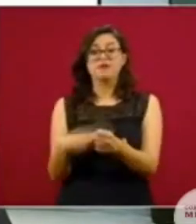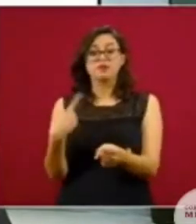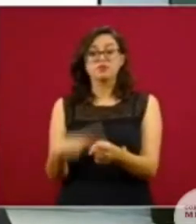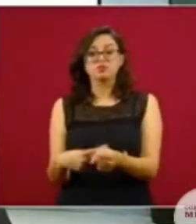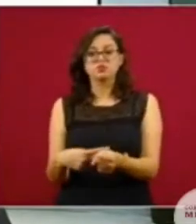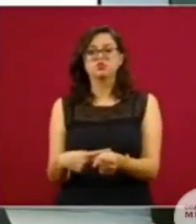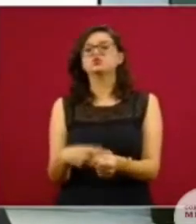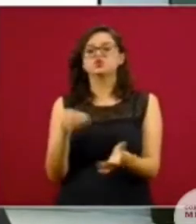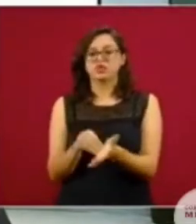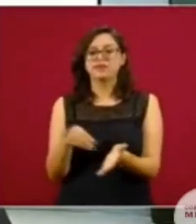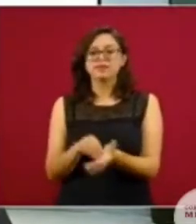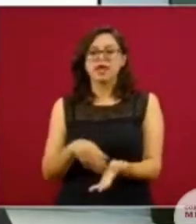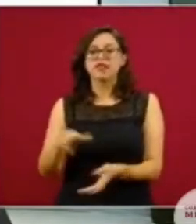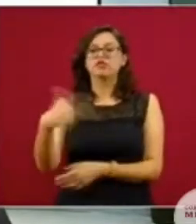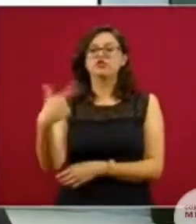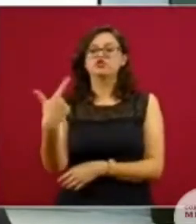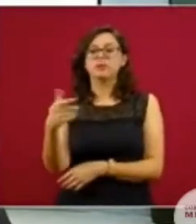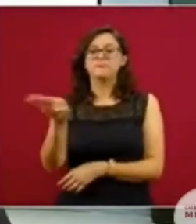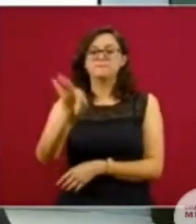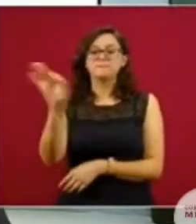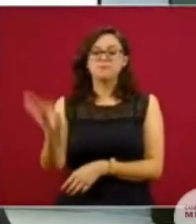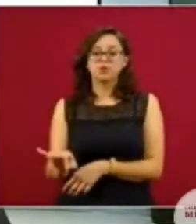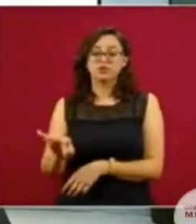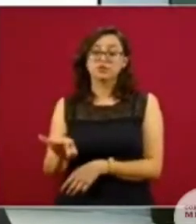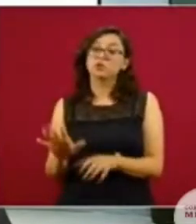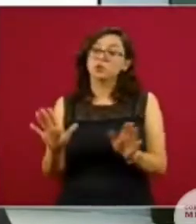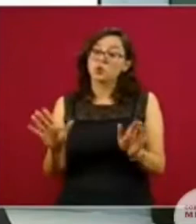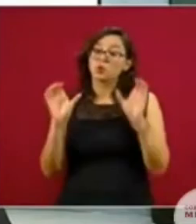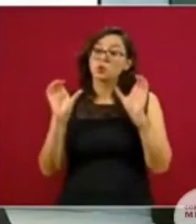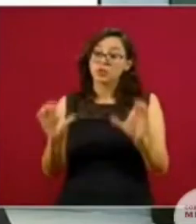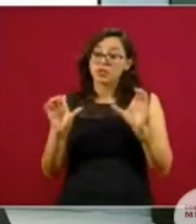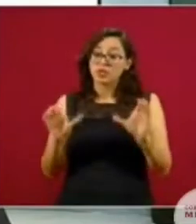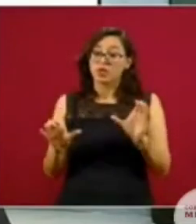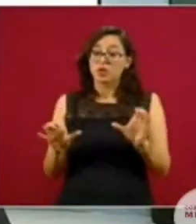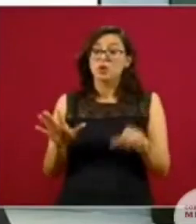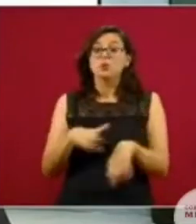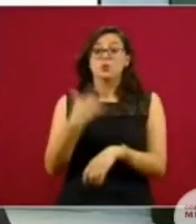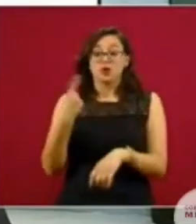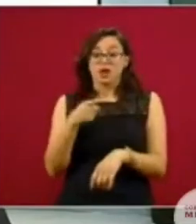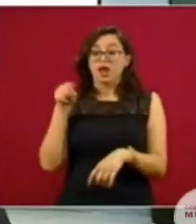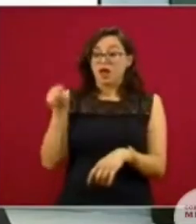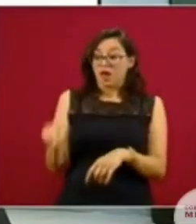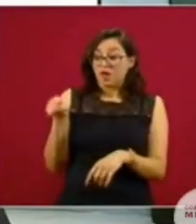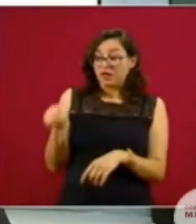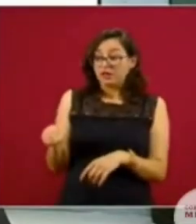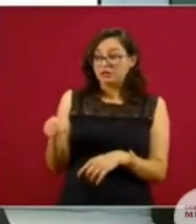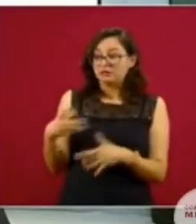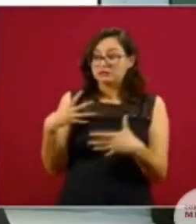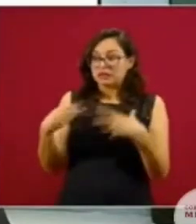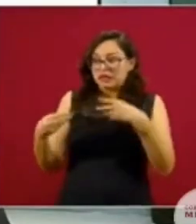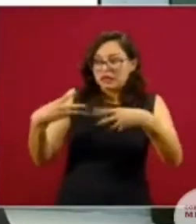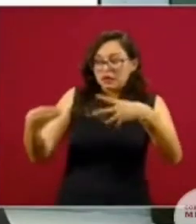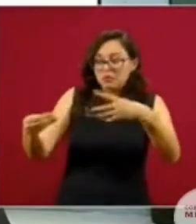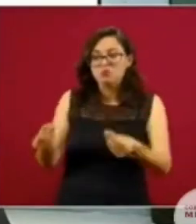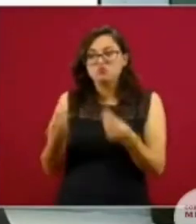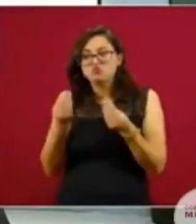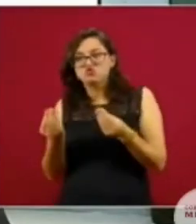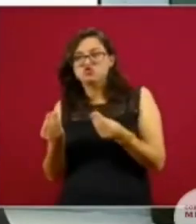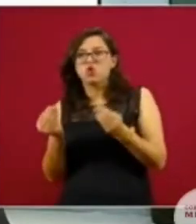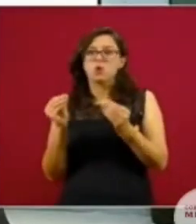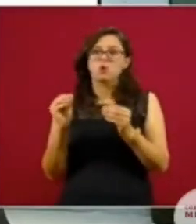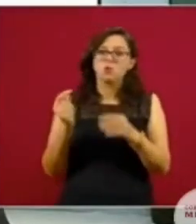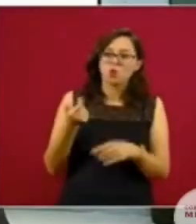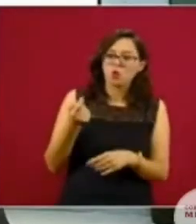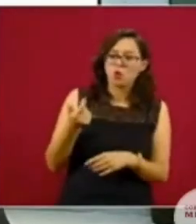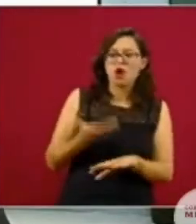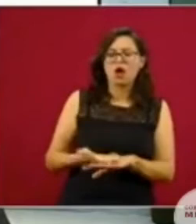días. Esto representa el 12 por ciento de los casos existentes. Ojo con ese porcentaje porque es una medida también de qué tan